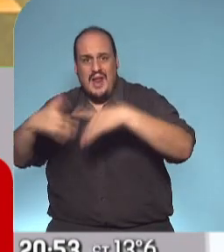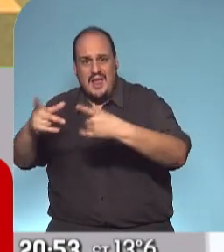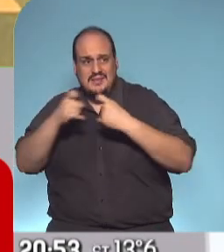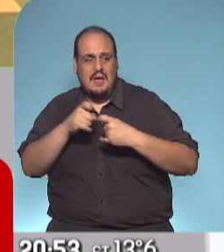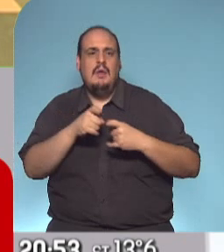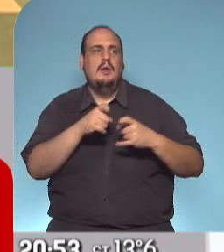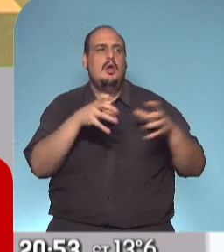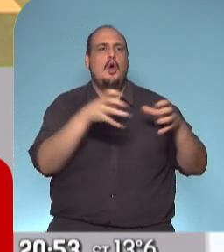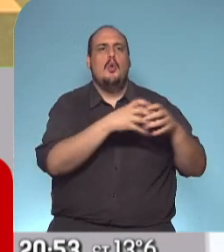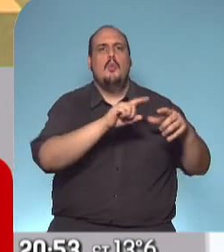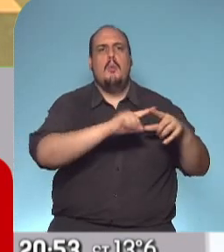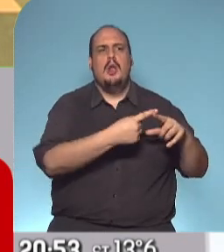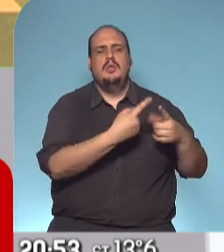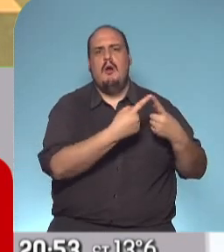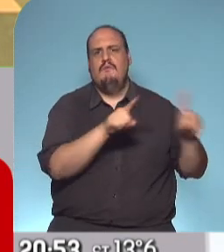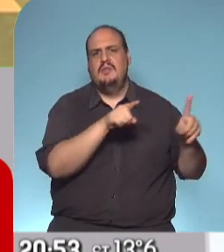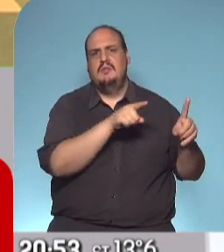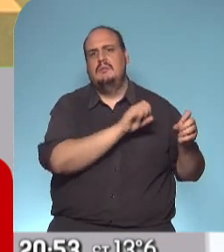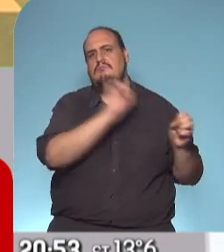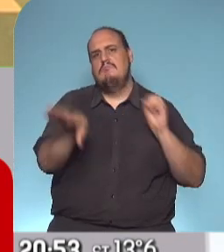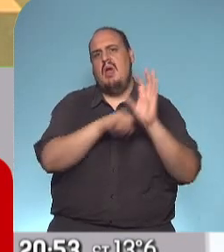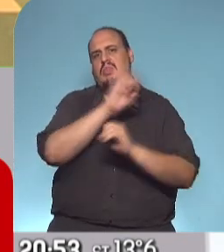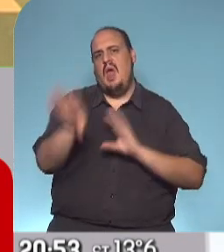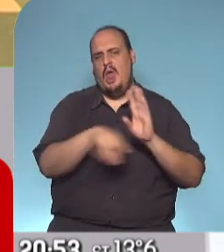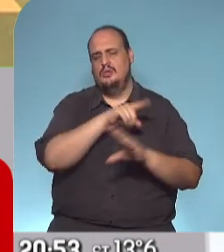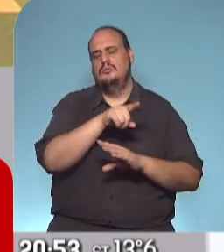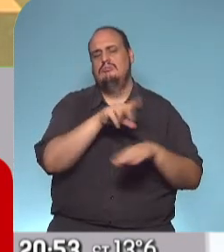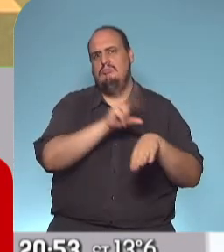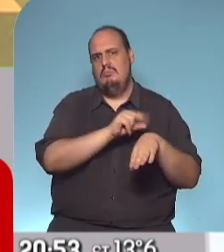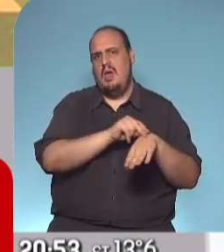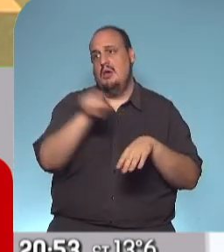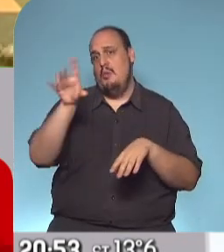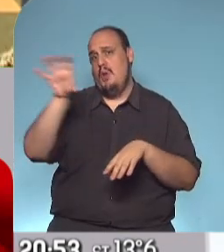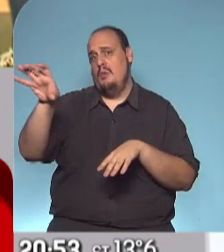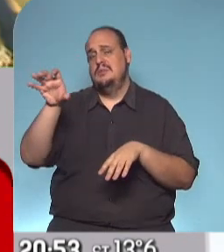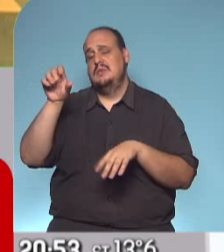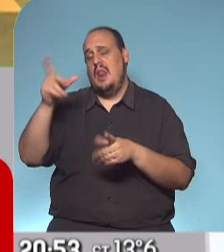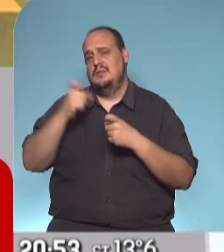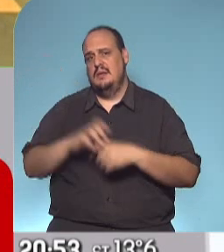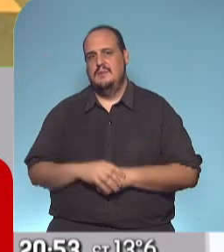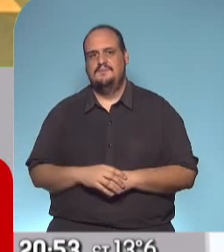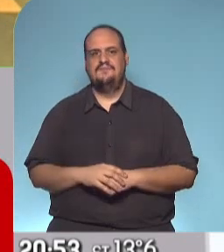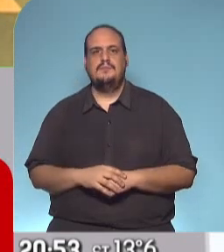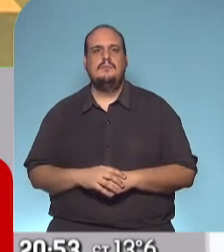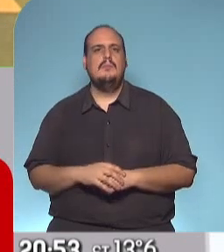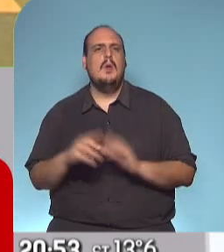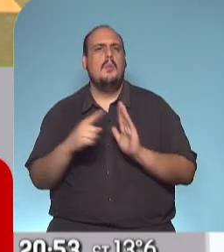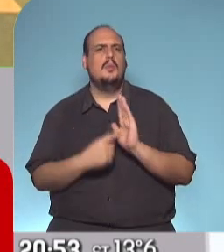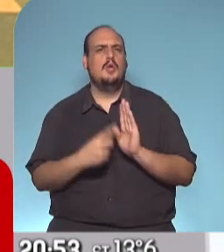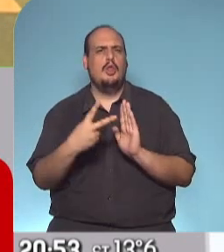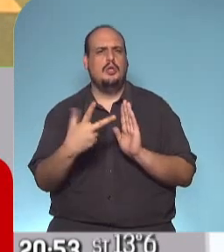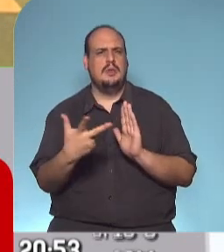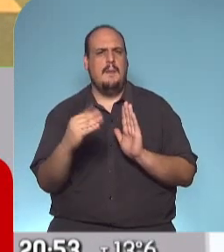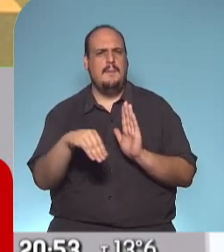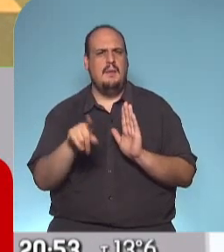signo político hacen un esfuerzo y mandan los recursos que necesita la provincia para que pueda salir adelante. Dos o tres puntos más de lo que